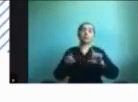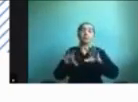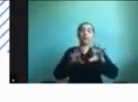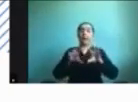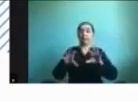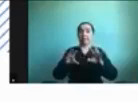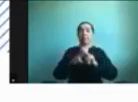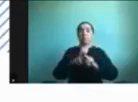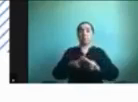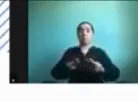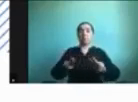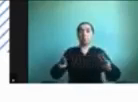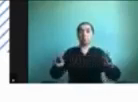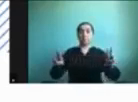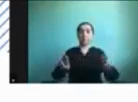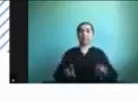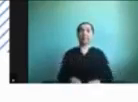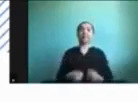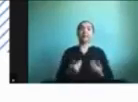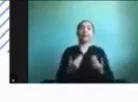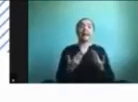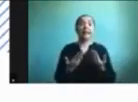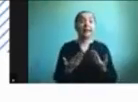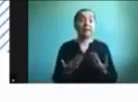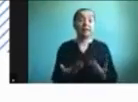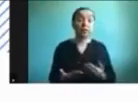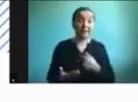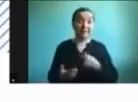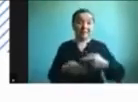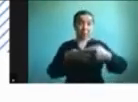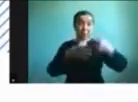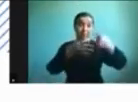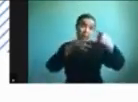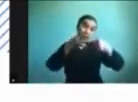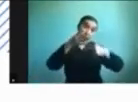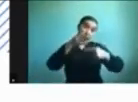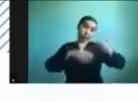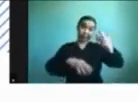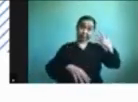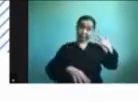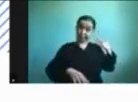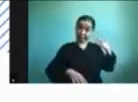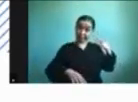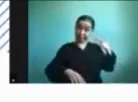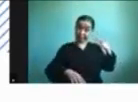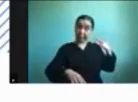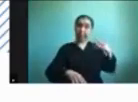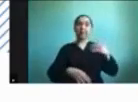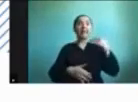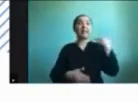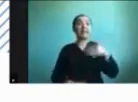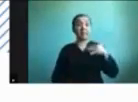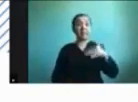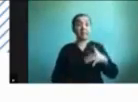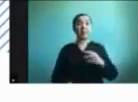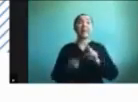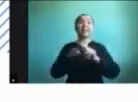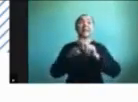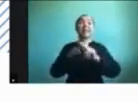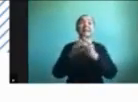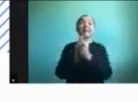entonces teniendo en cuenta todo lo anterior es importante hacer esas principales modificaciones